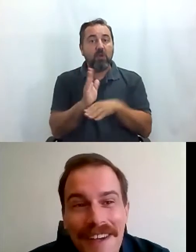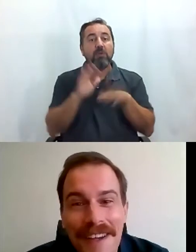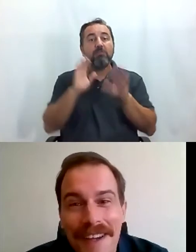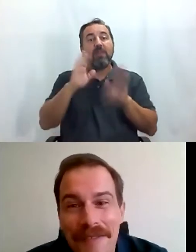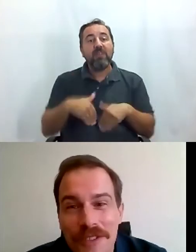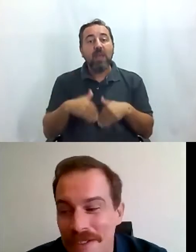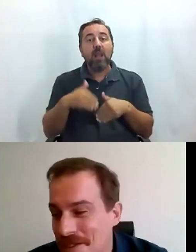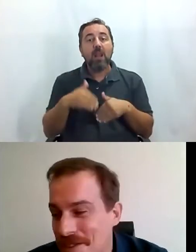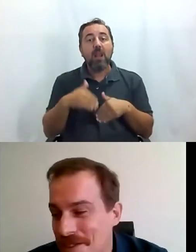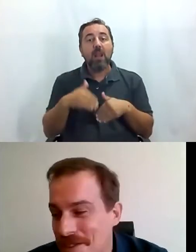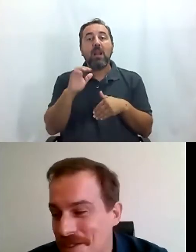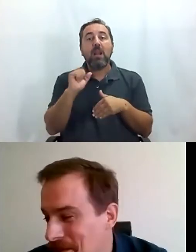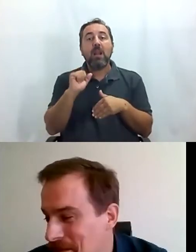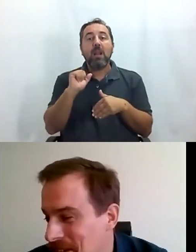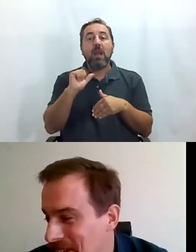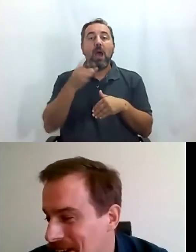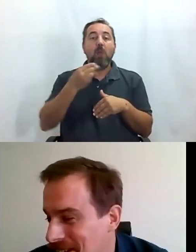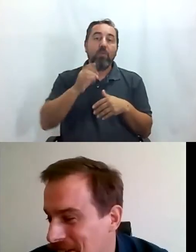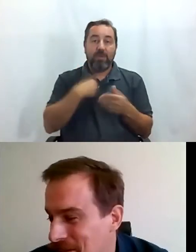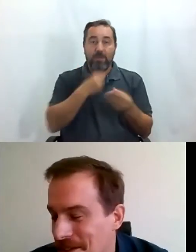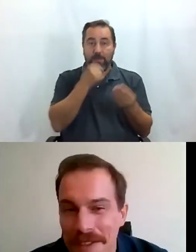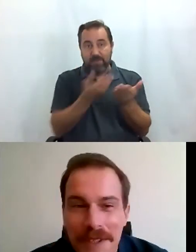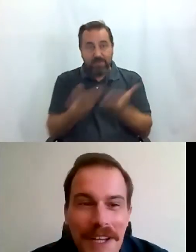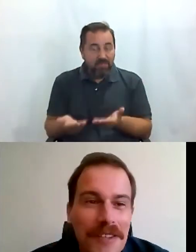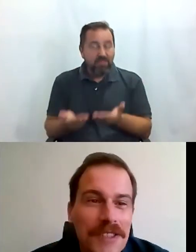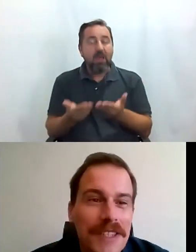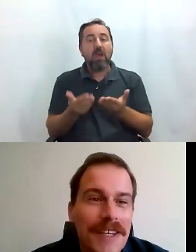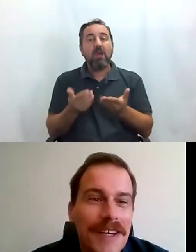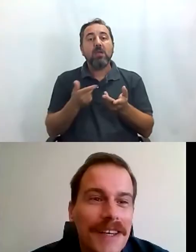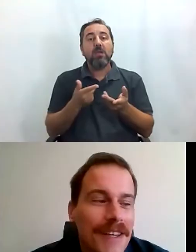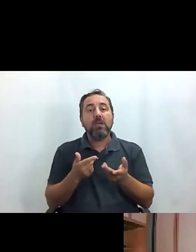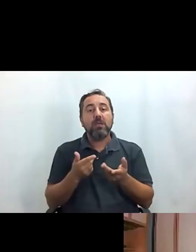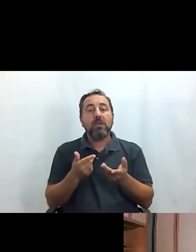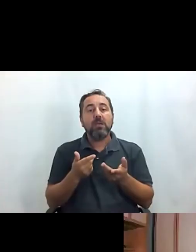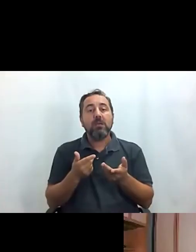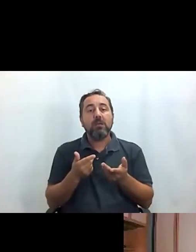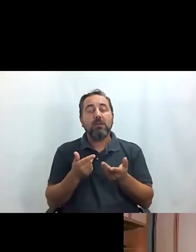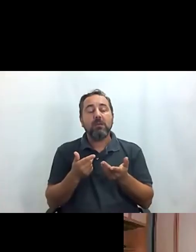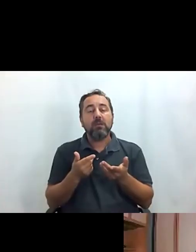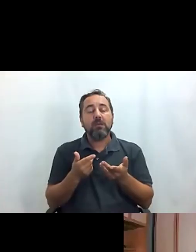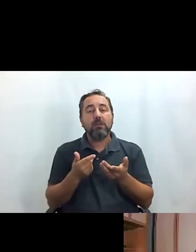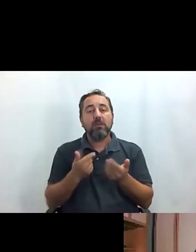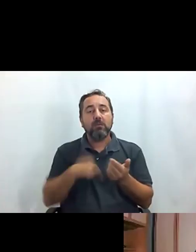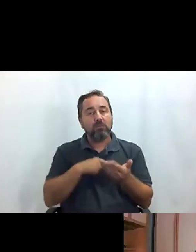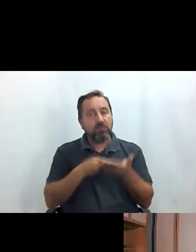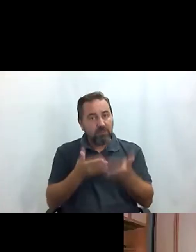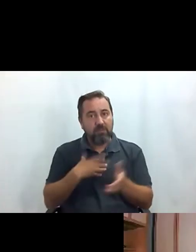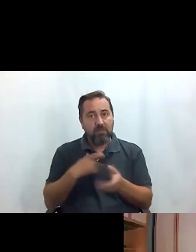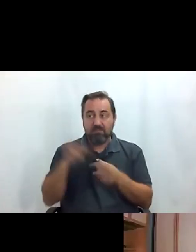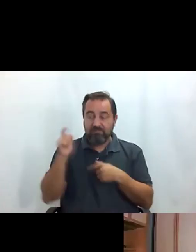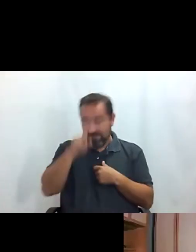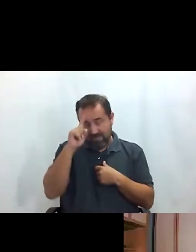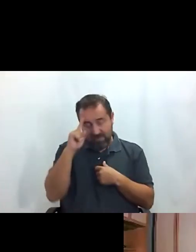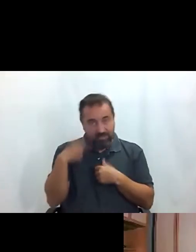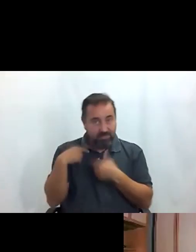nos daba la bienvenida y nos invitaba a venir a Madrid, pero